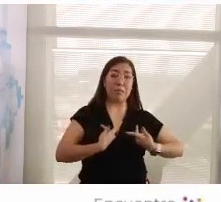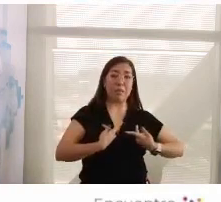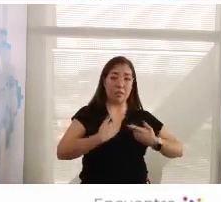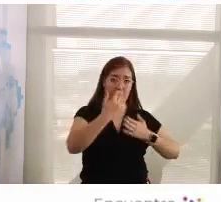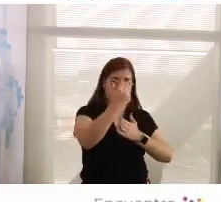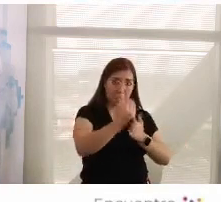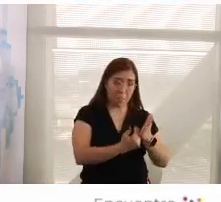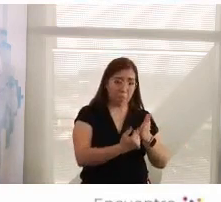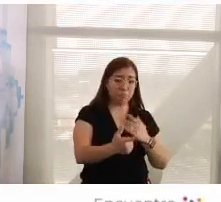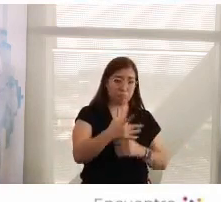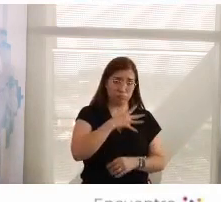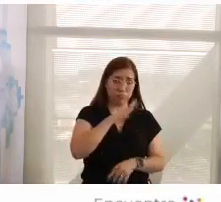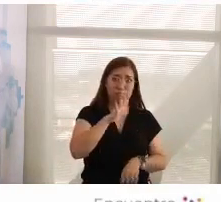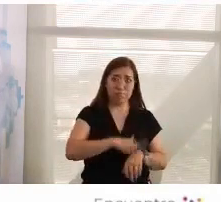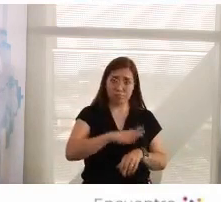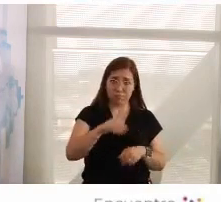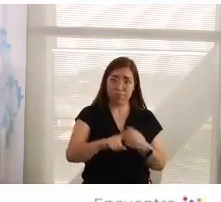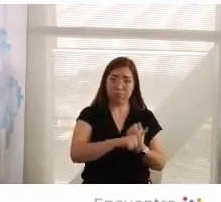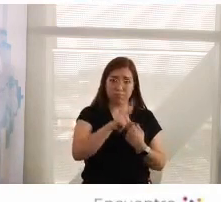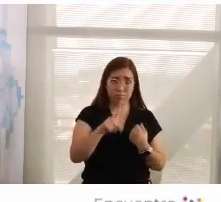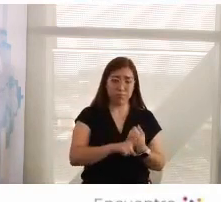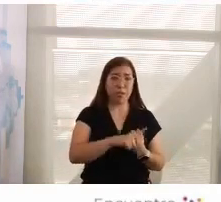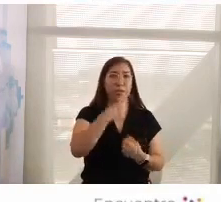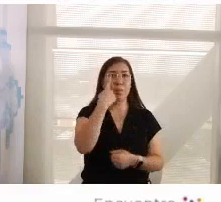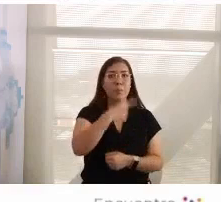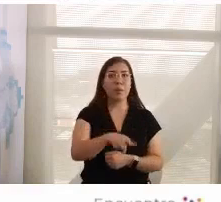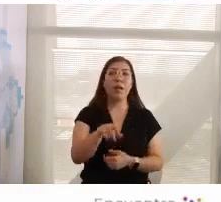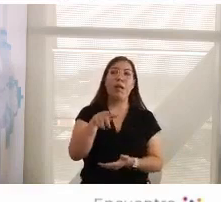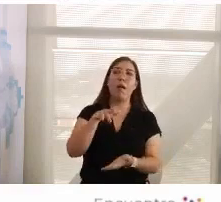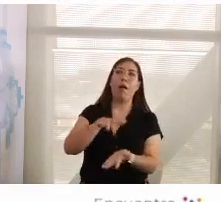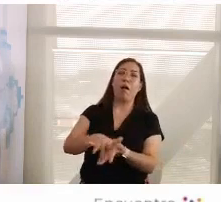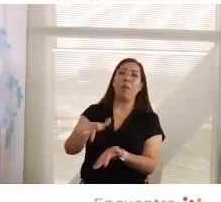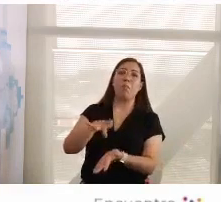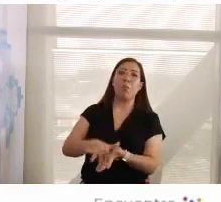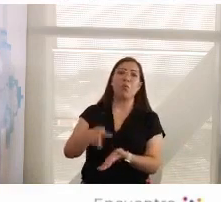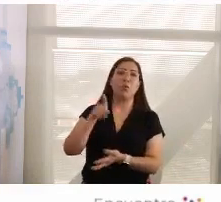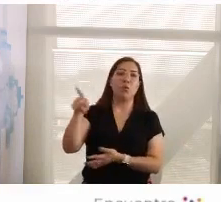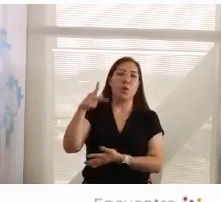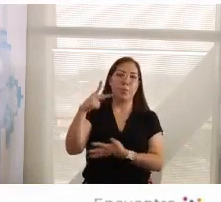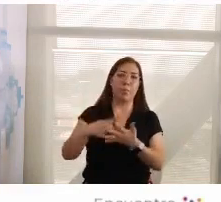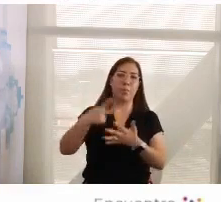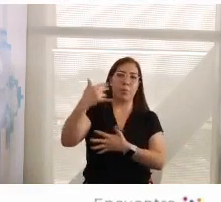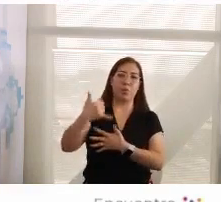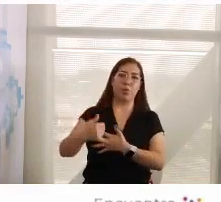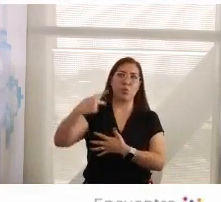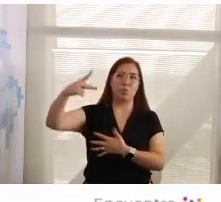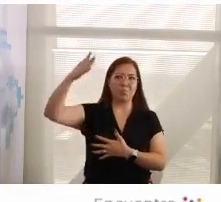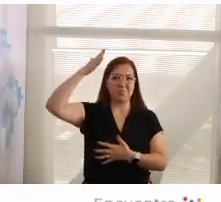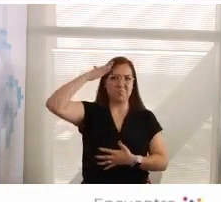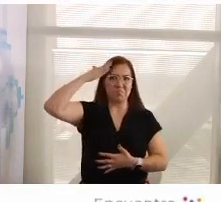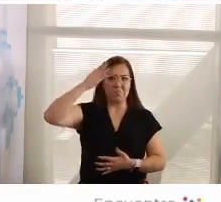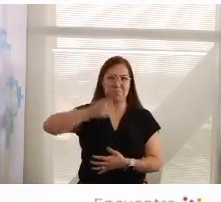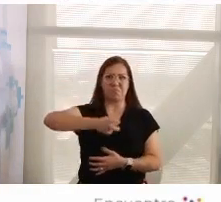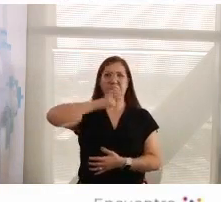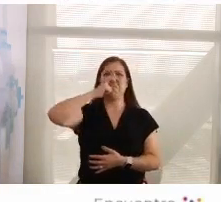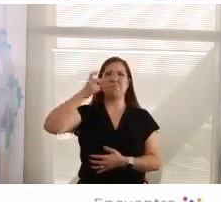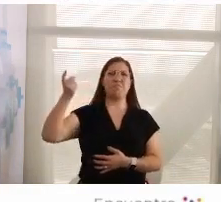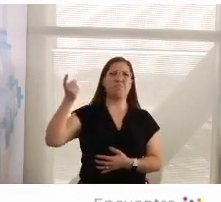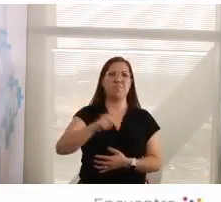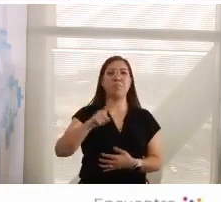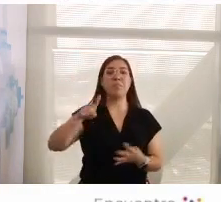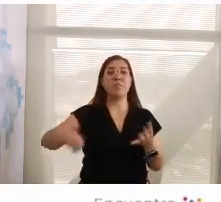peligrosamente para favorecer al, digamos, al proyecto autoritario. Y el cuarto componente